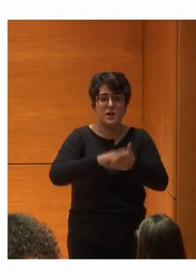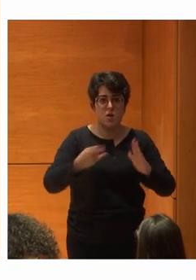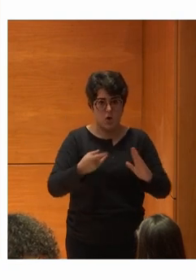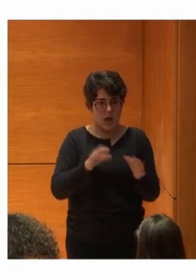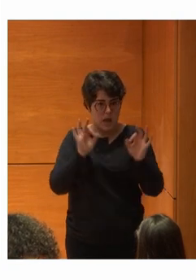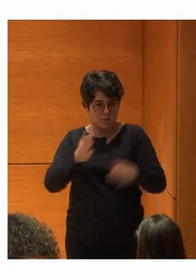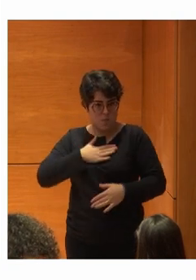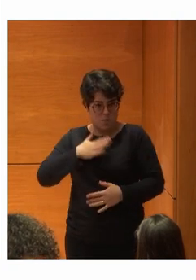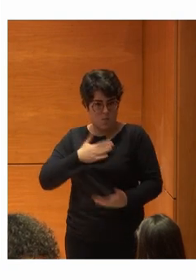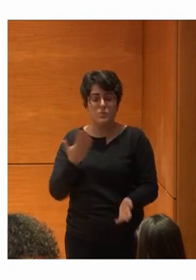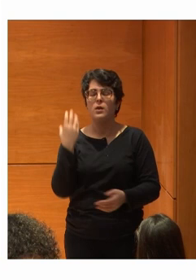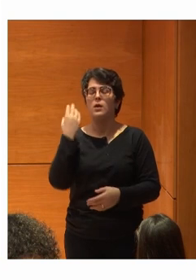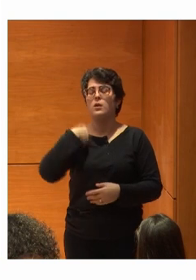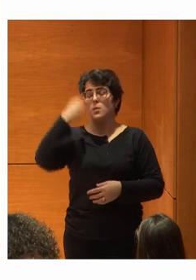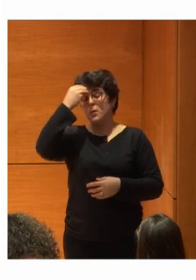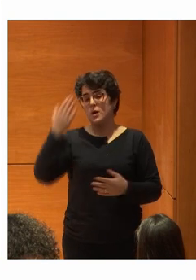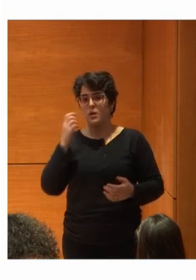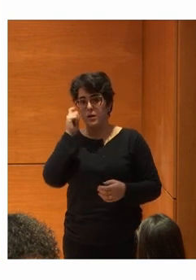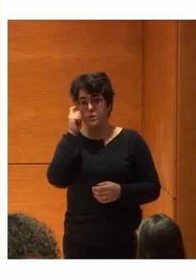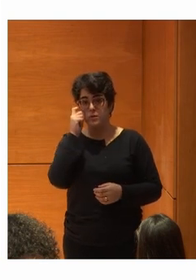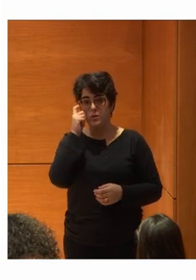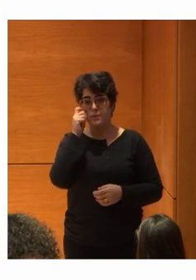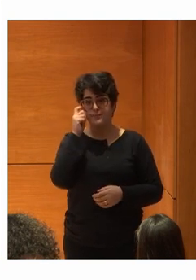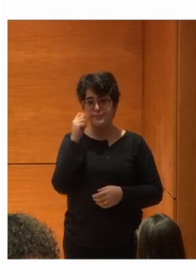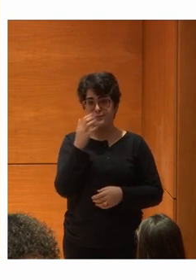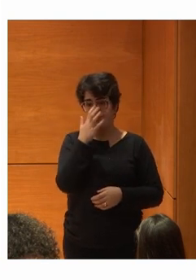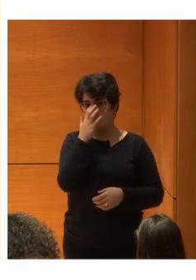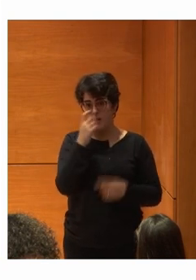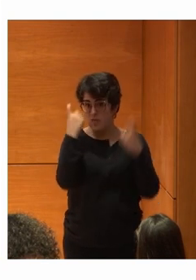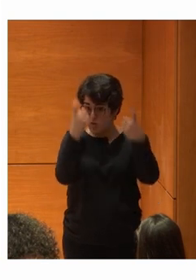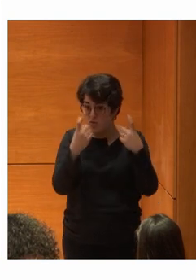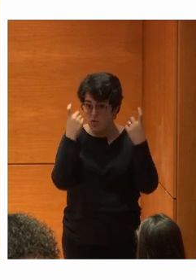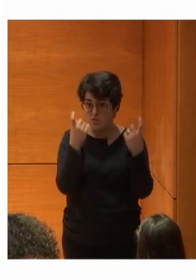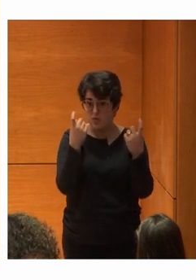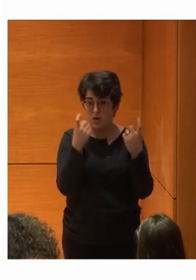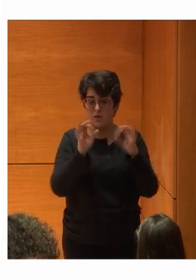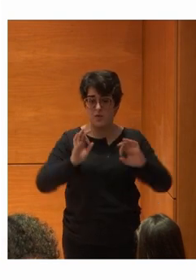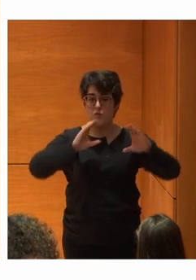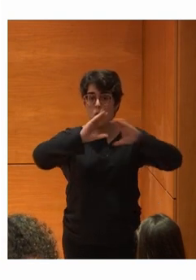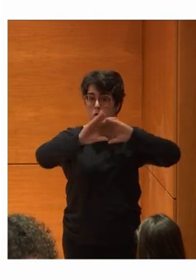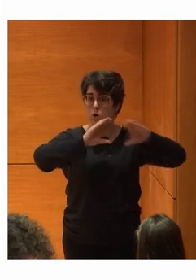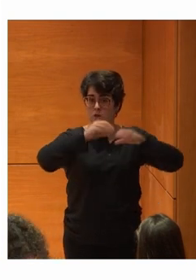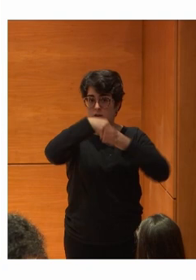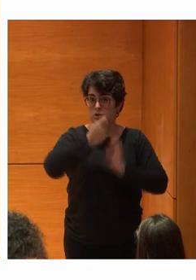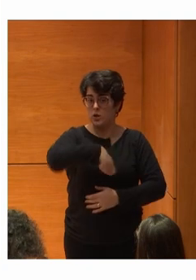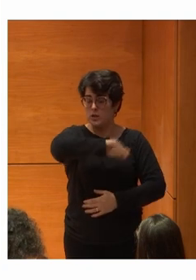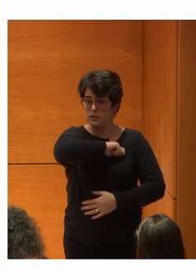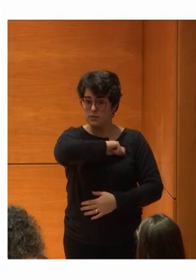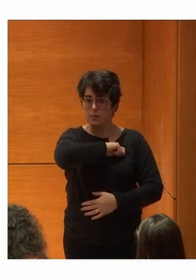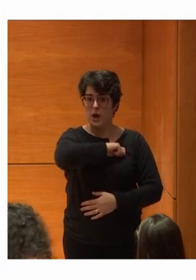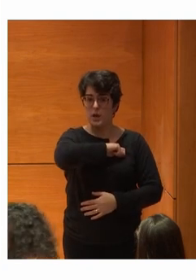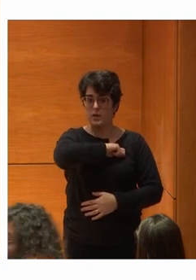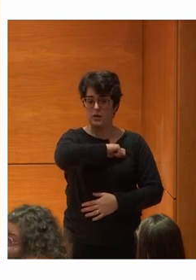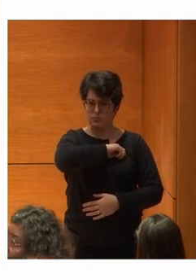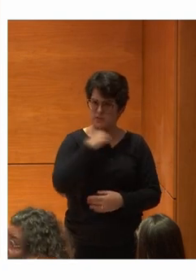nuestra Y yo creo que Que el esfuerzo De las comunicaciones En España Me parece que